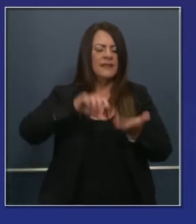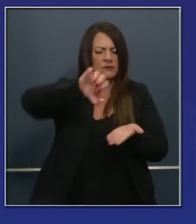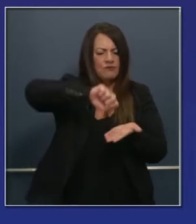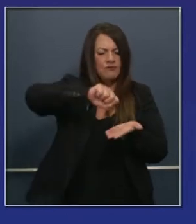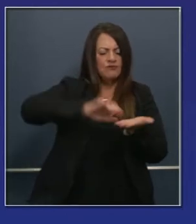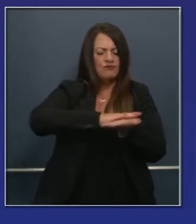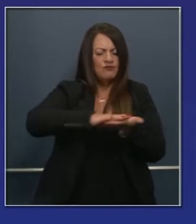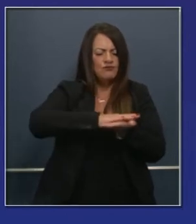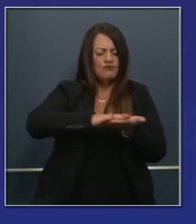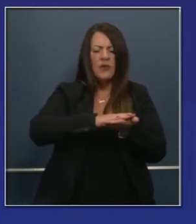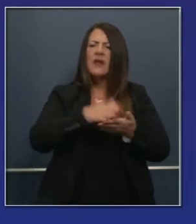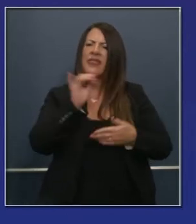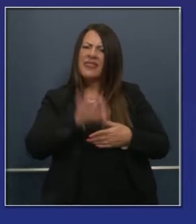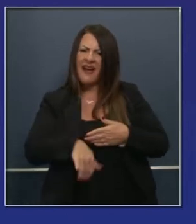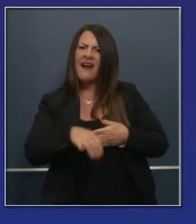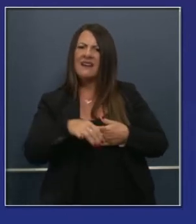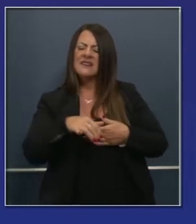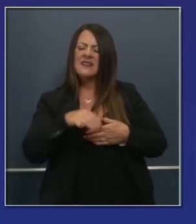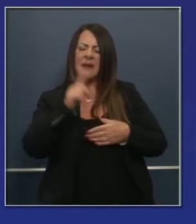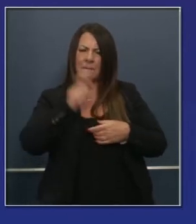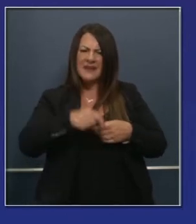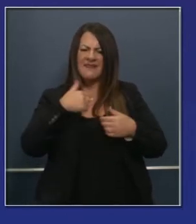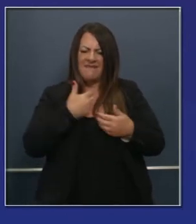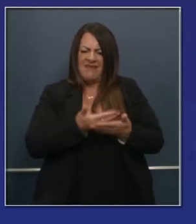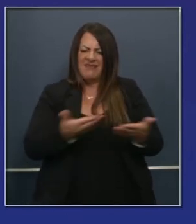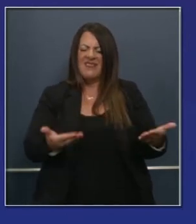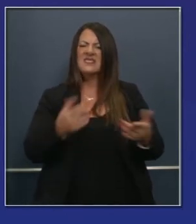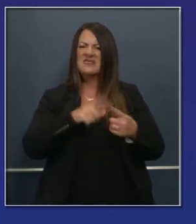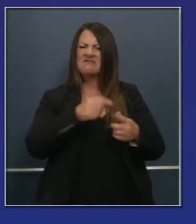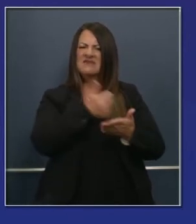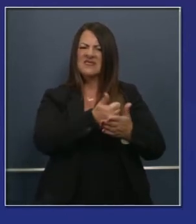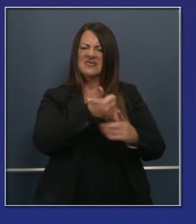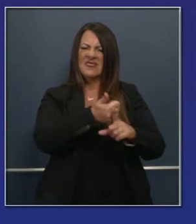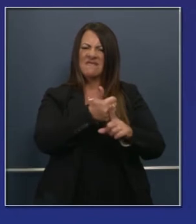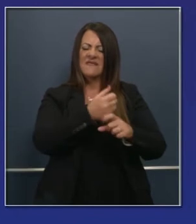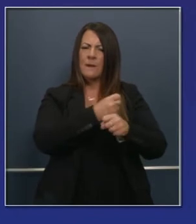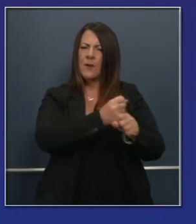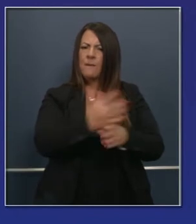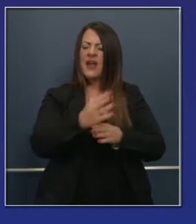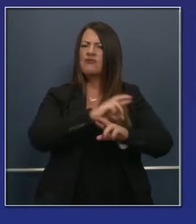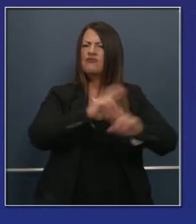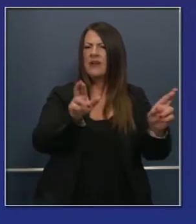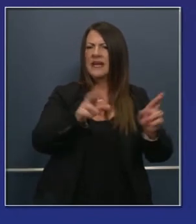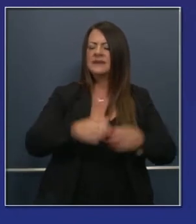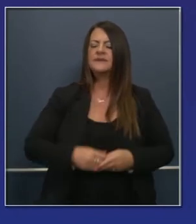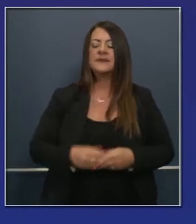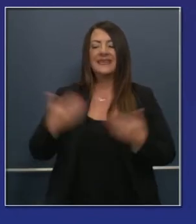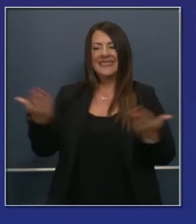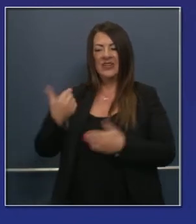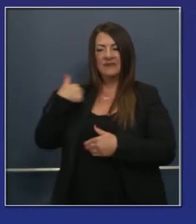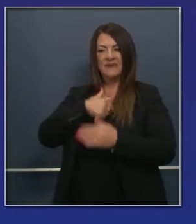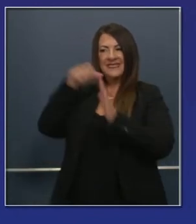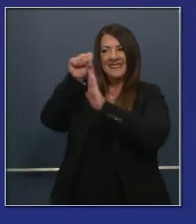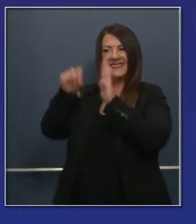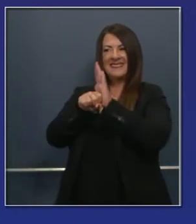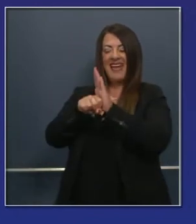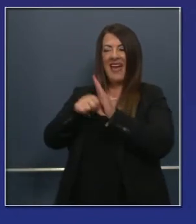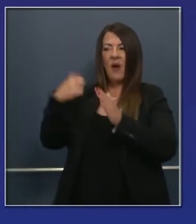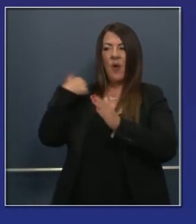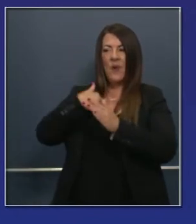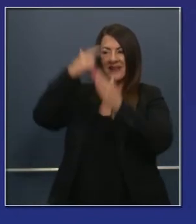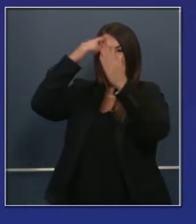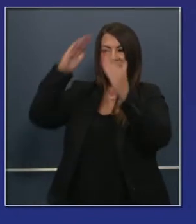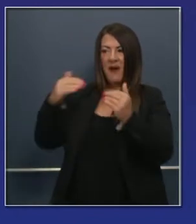de protección individual y todo eso. De modo que quiero recordarles que el Estado, anticipándose a la